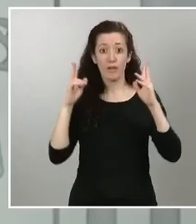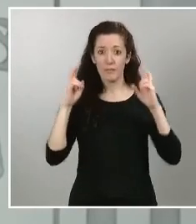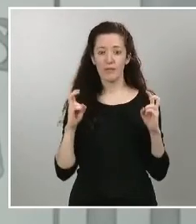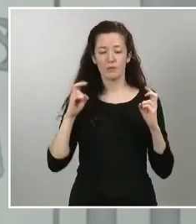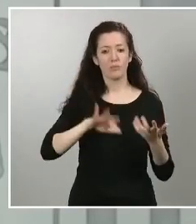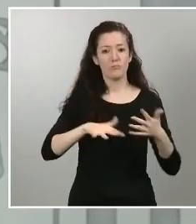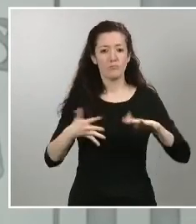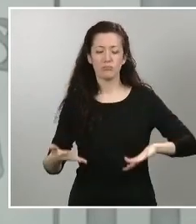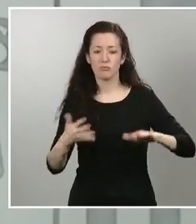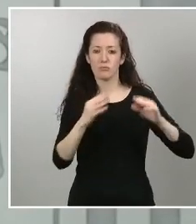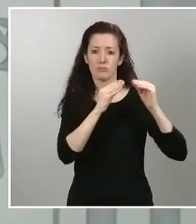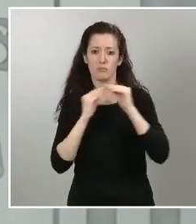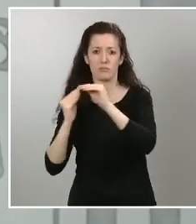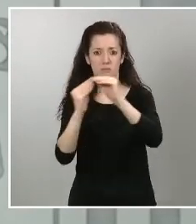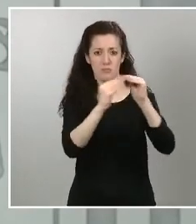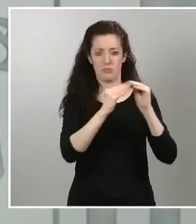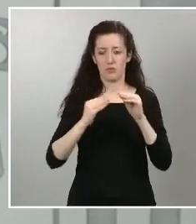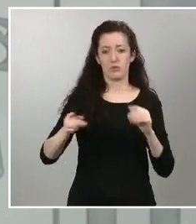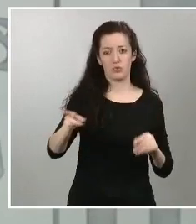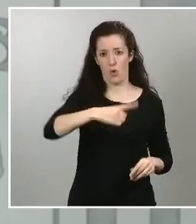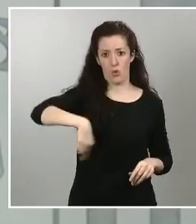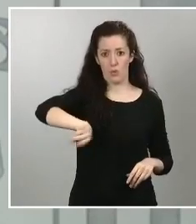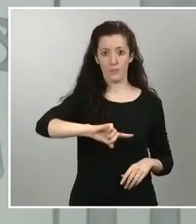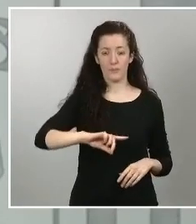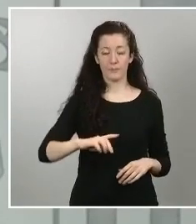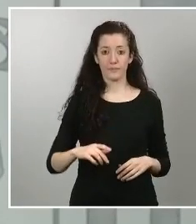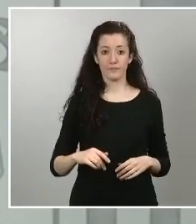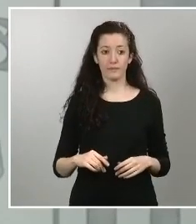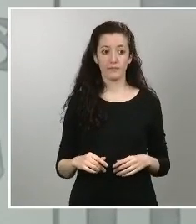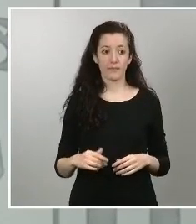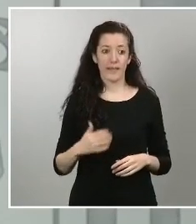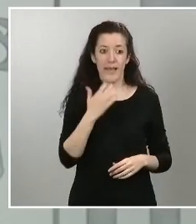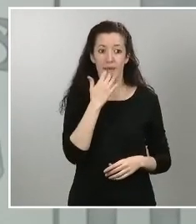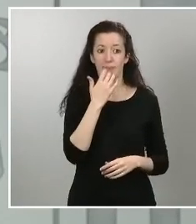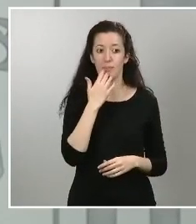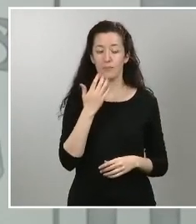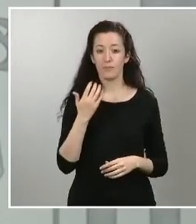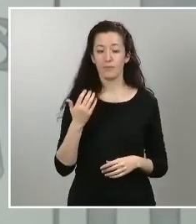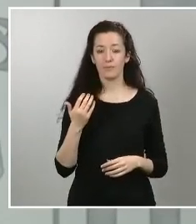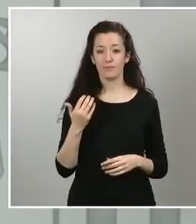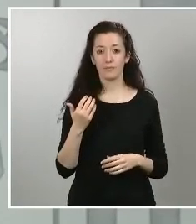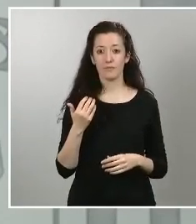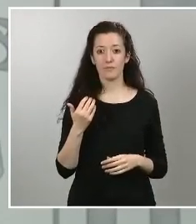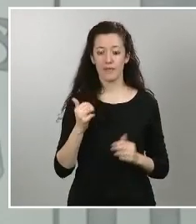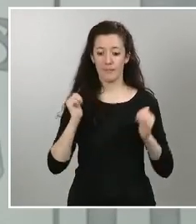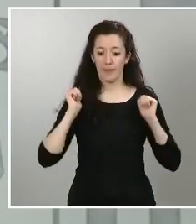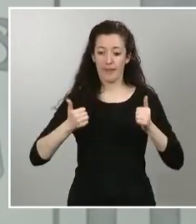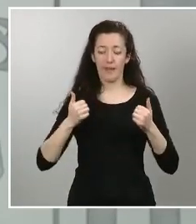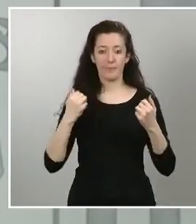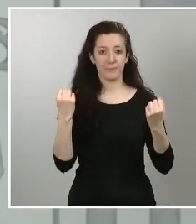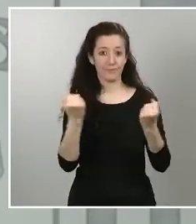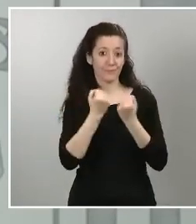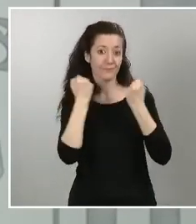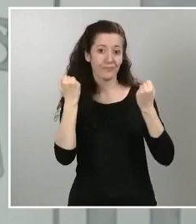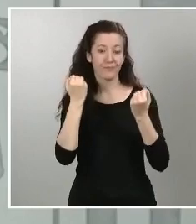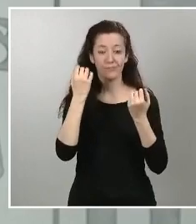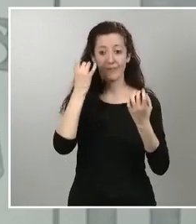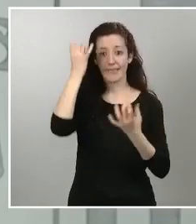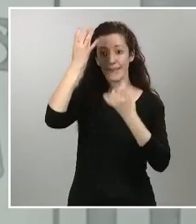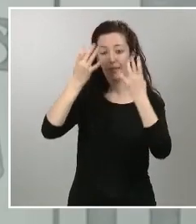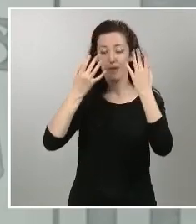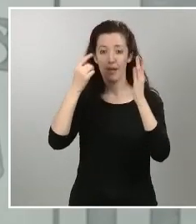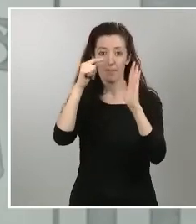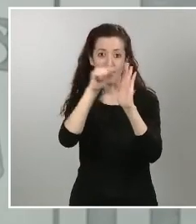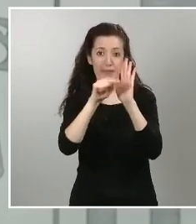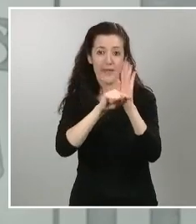de nada sirve que vayamos aprobando distintas actuaciones distintas iniciativas si no somos capaces de hacerlas viables